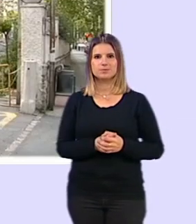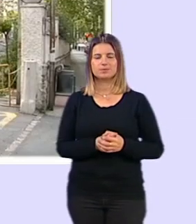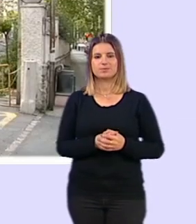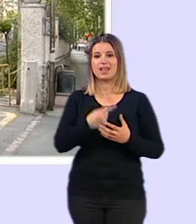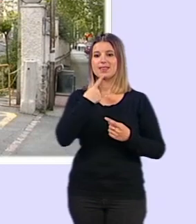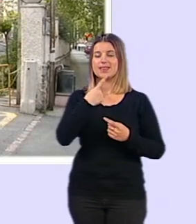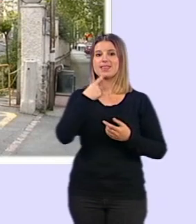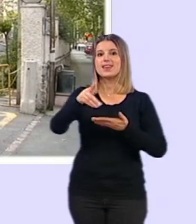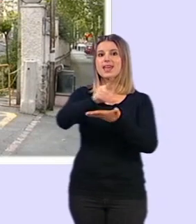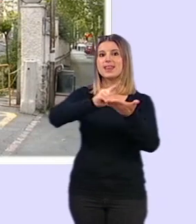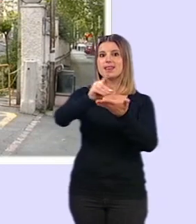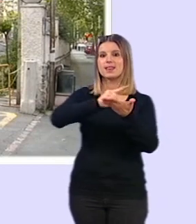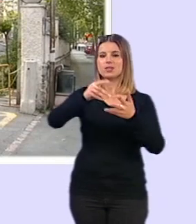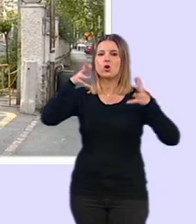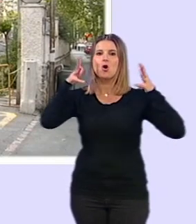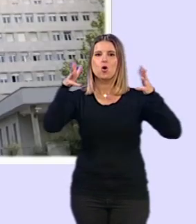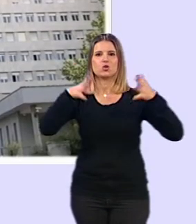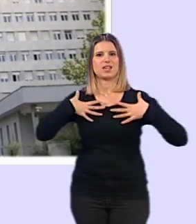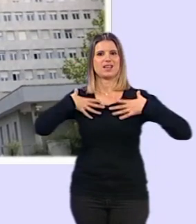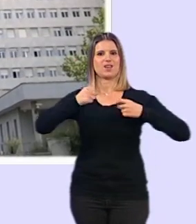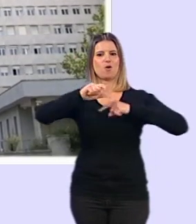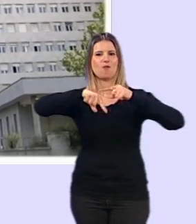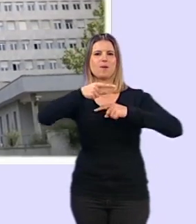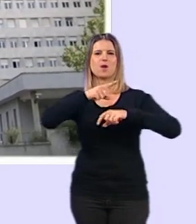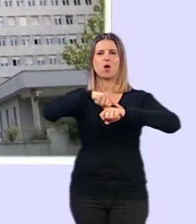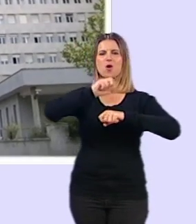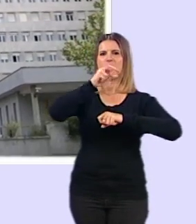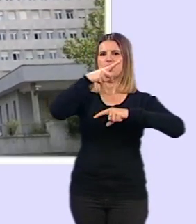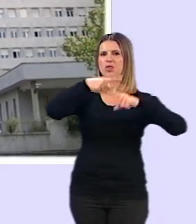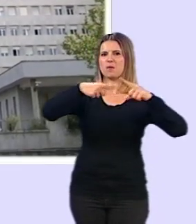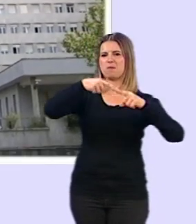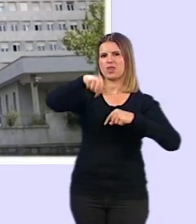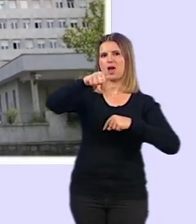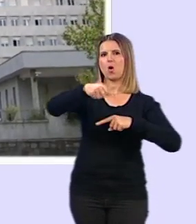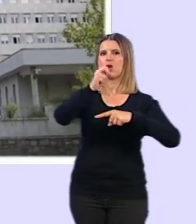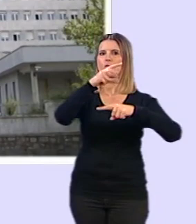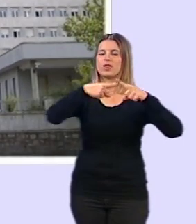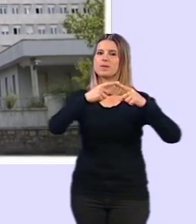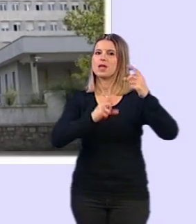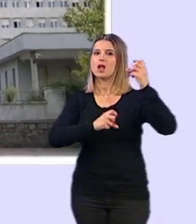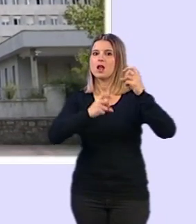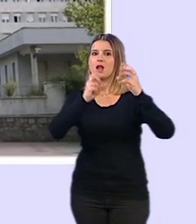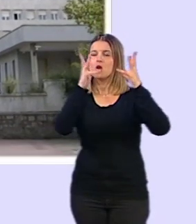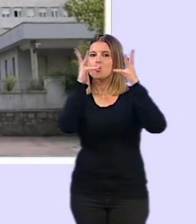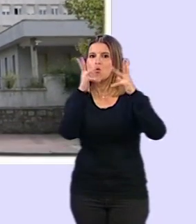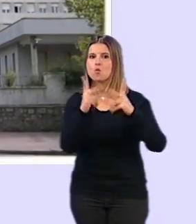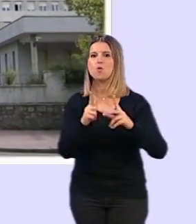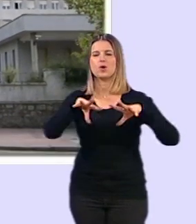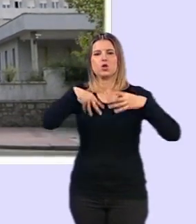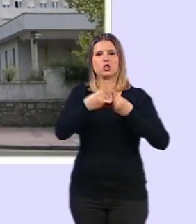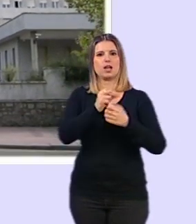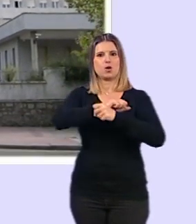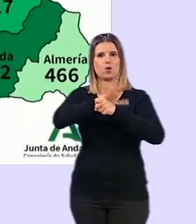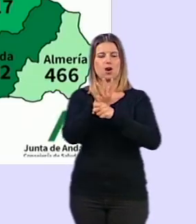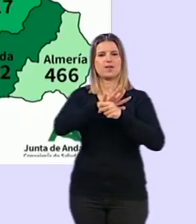Según datos facilitados por la Consejería de Salud y Familia sobre las 12 y media del mediodía de hoy, el balance de afectados por el coronavirus en la provincia de